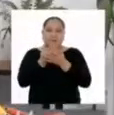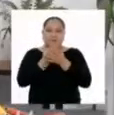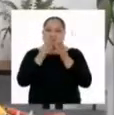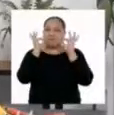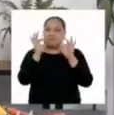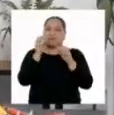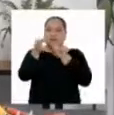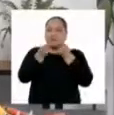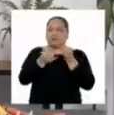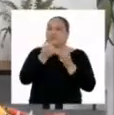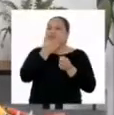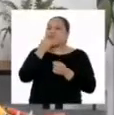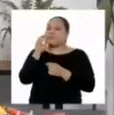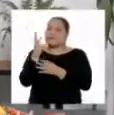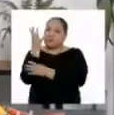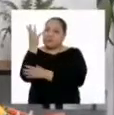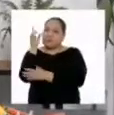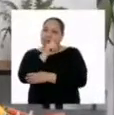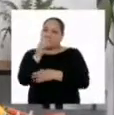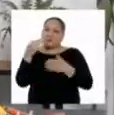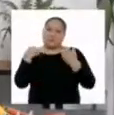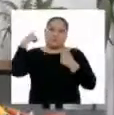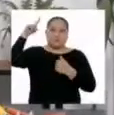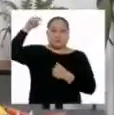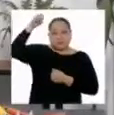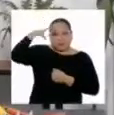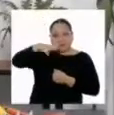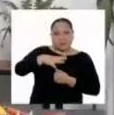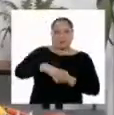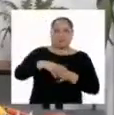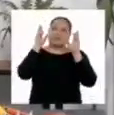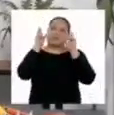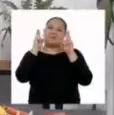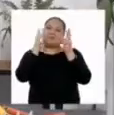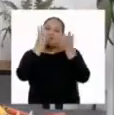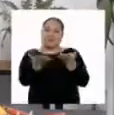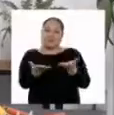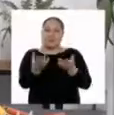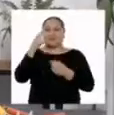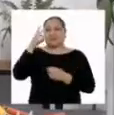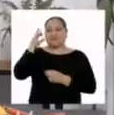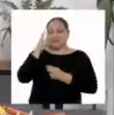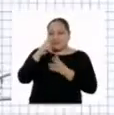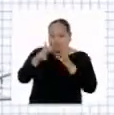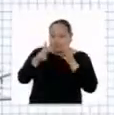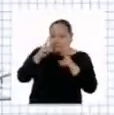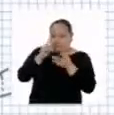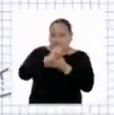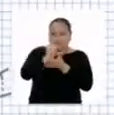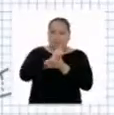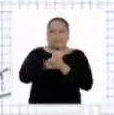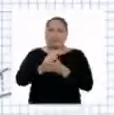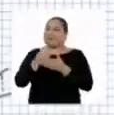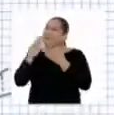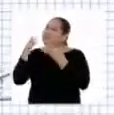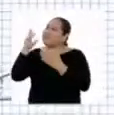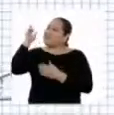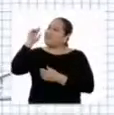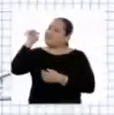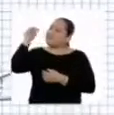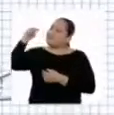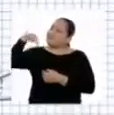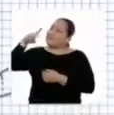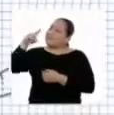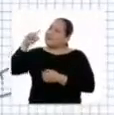y explicar qué le pasa a una planta si le falta luz solar. ¡Mucha suerte! Observen y anoten todo. ¡Gracias, profesora